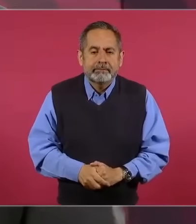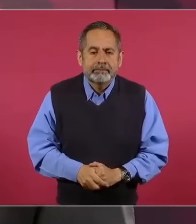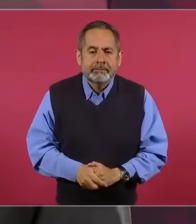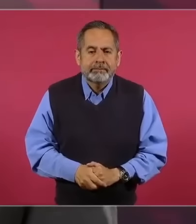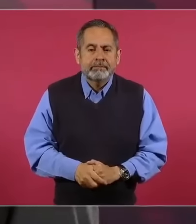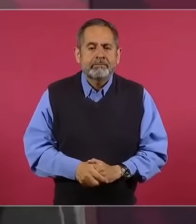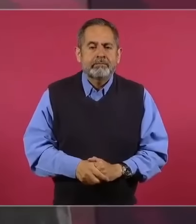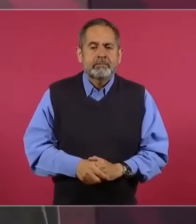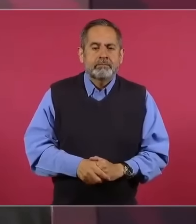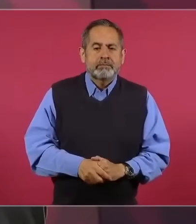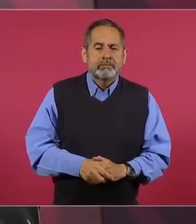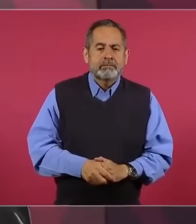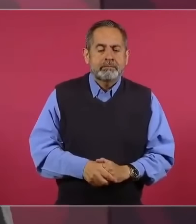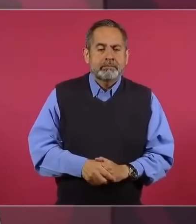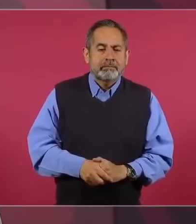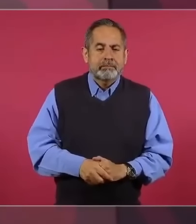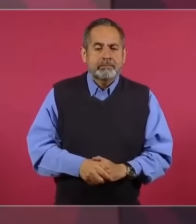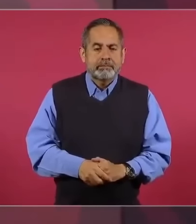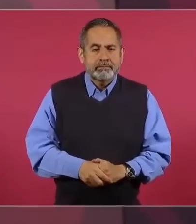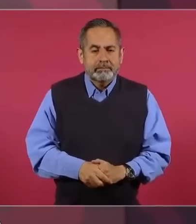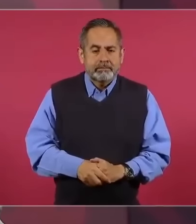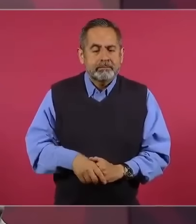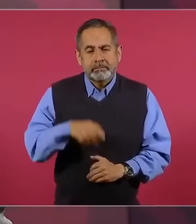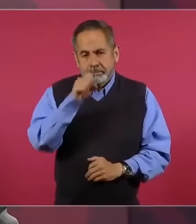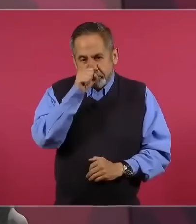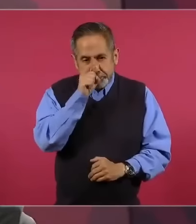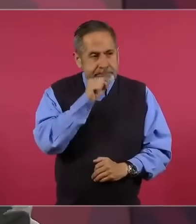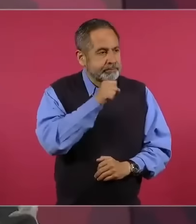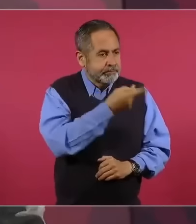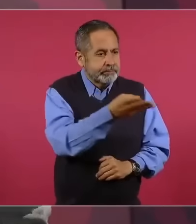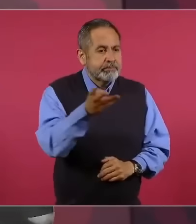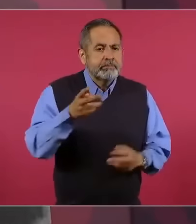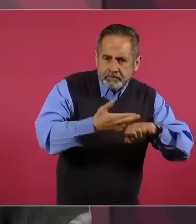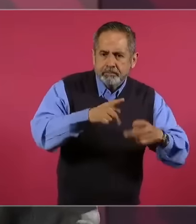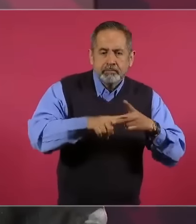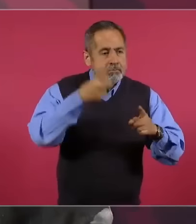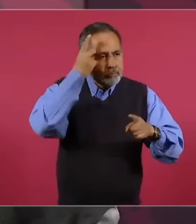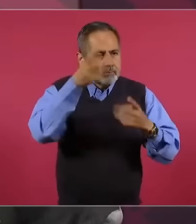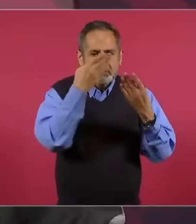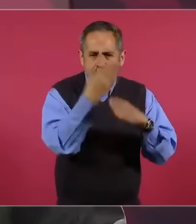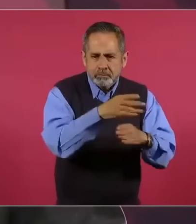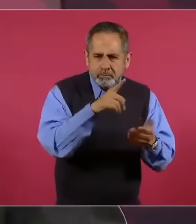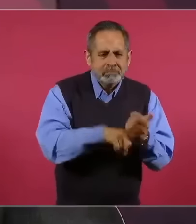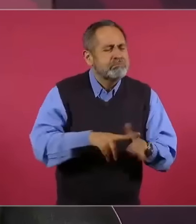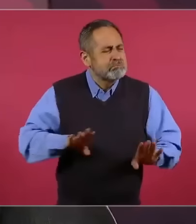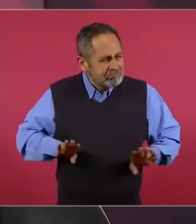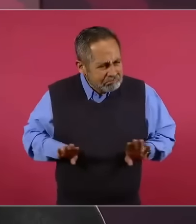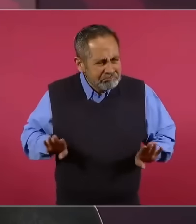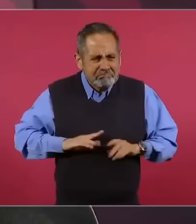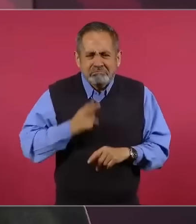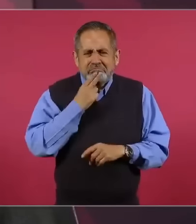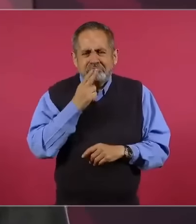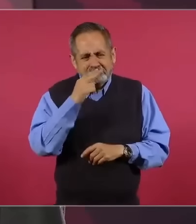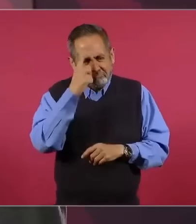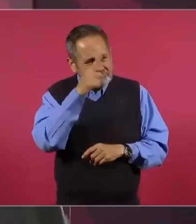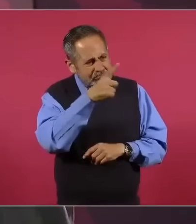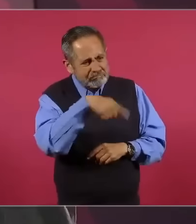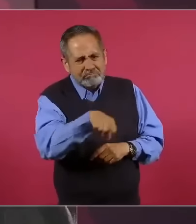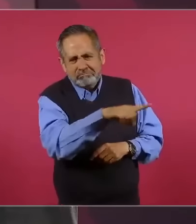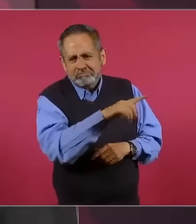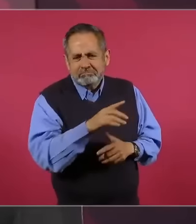de los empresarios, de los